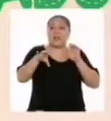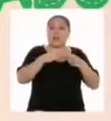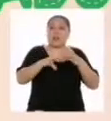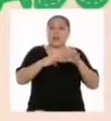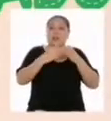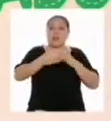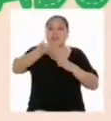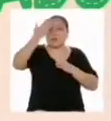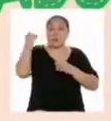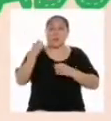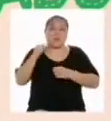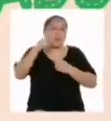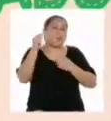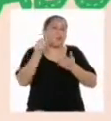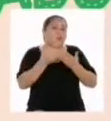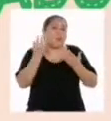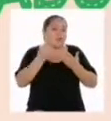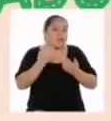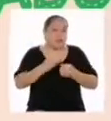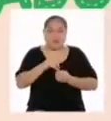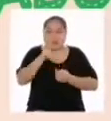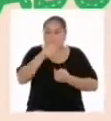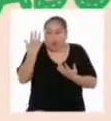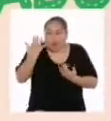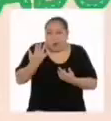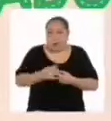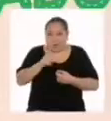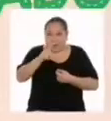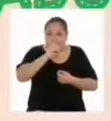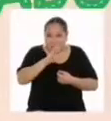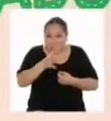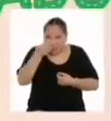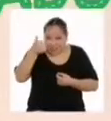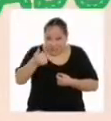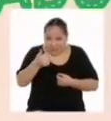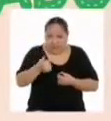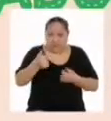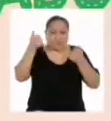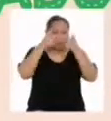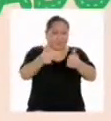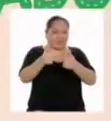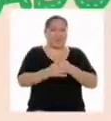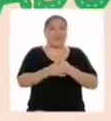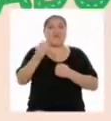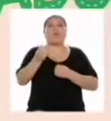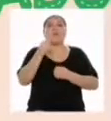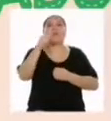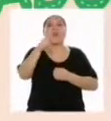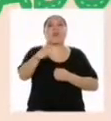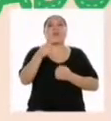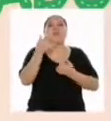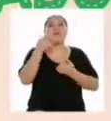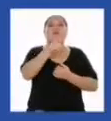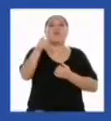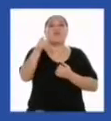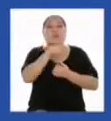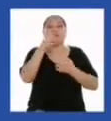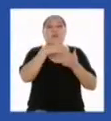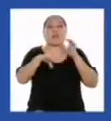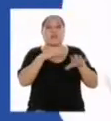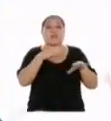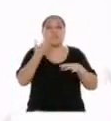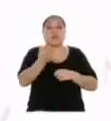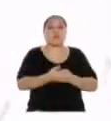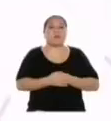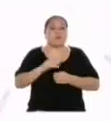sencillo de lo que esperaba. ¿Qué dicen ustedes? Espero que estén de acuerdo, porque ahora les toca cumplir el reto a ustedes.